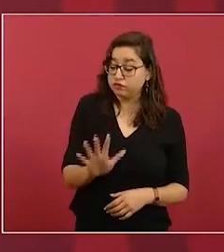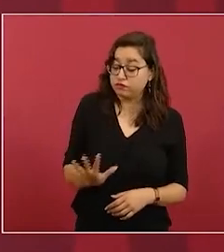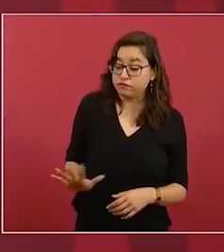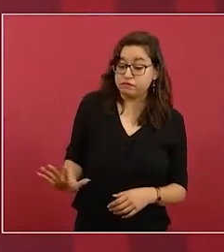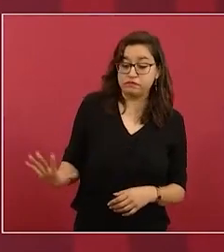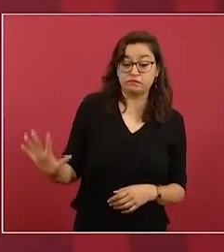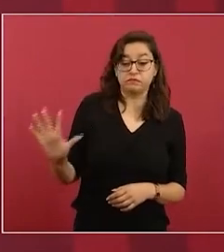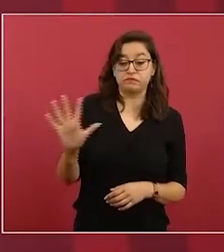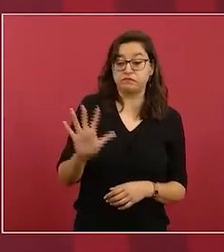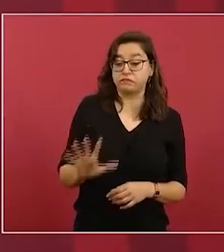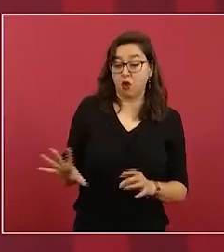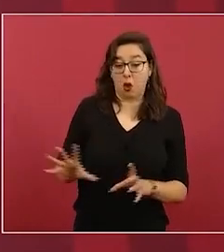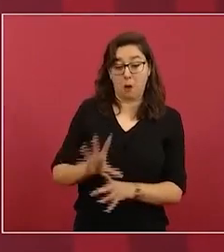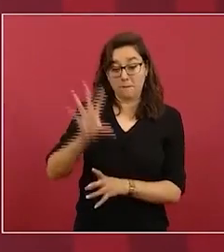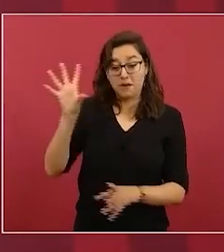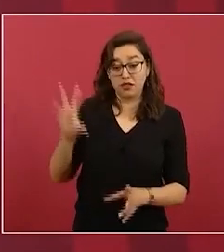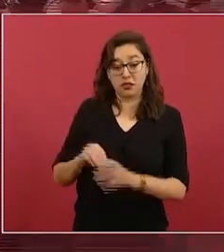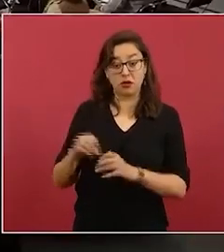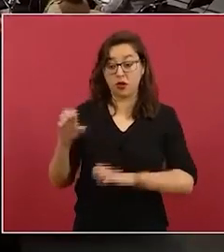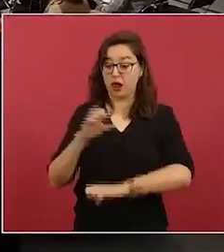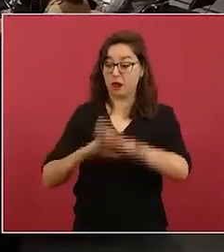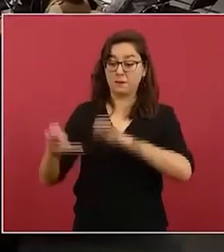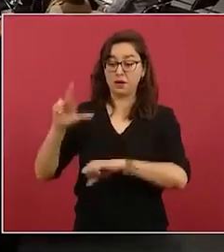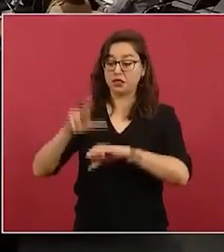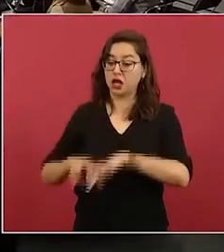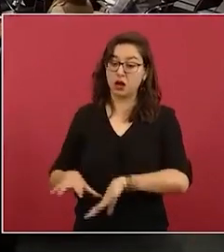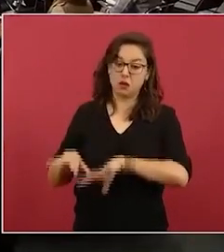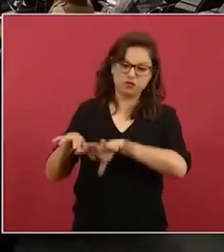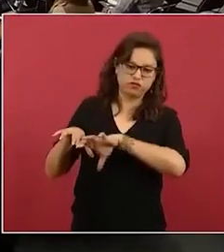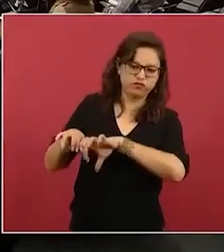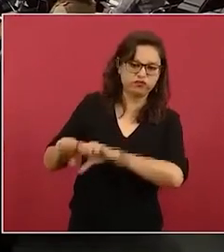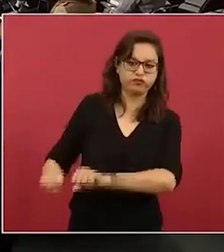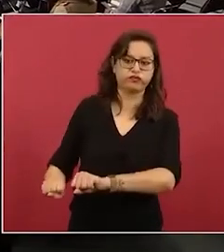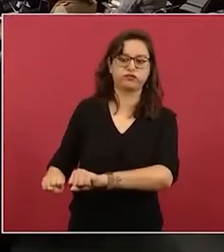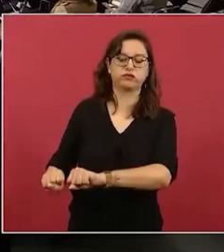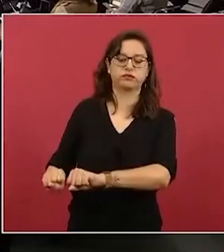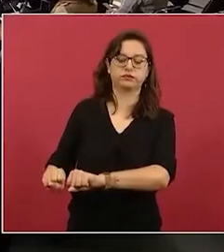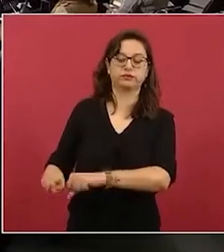yo les comentaba de que